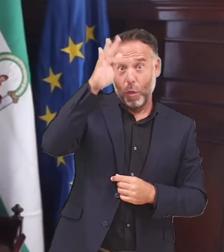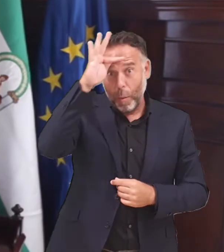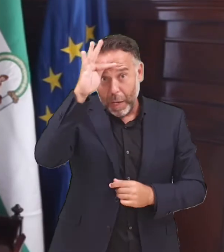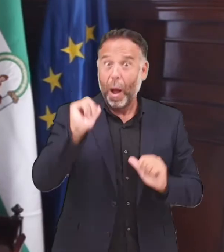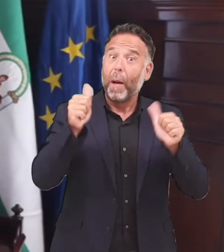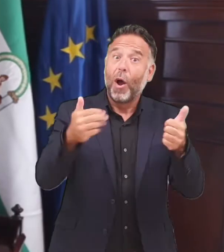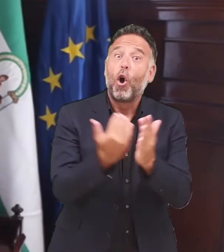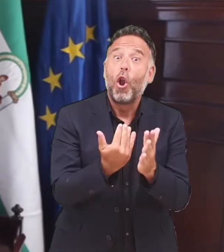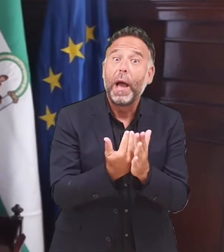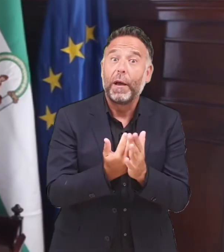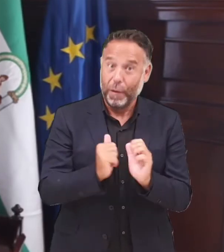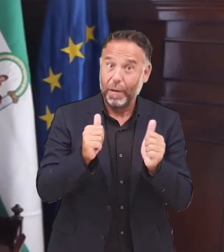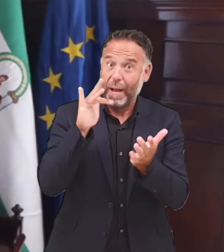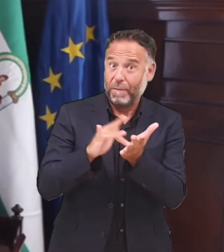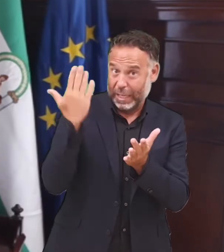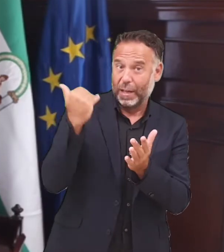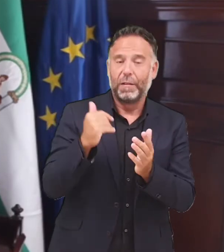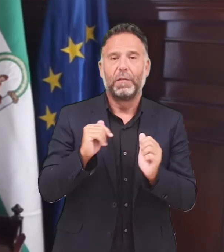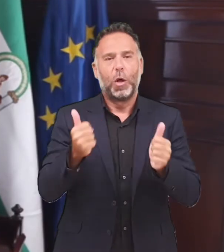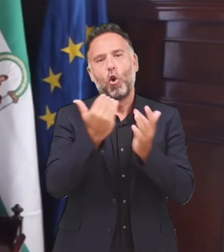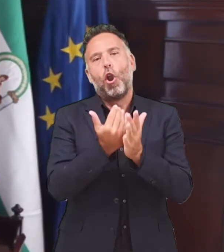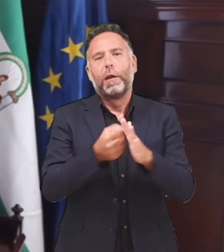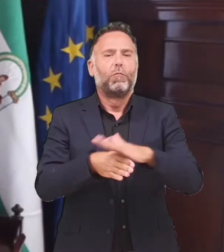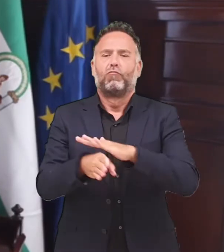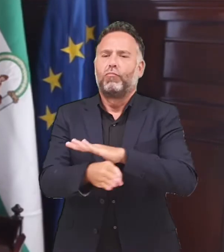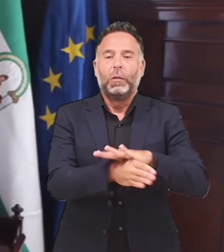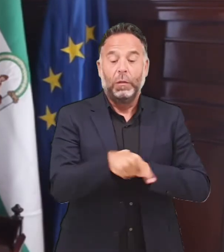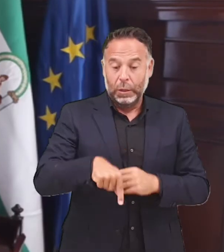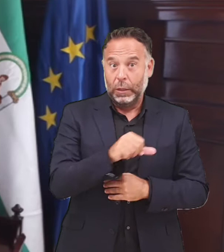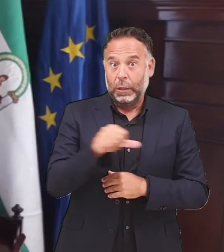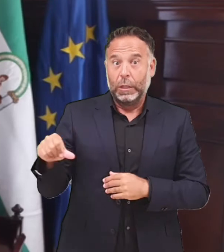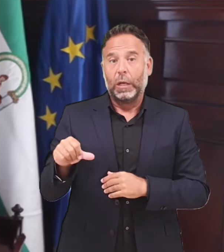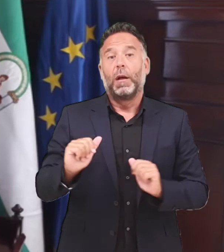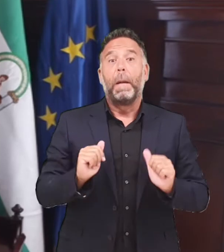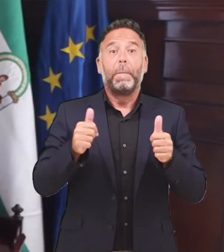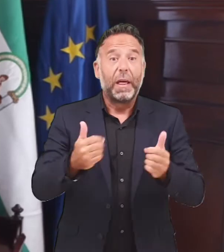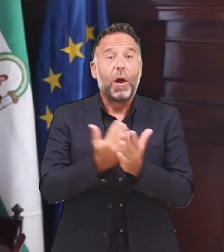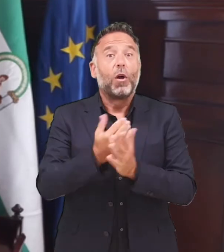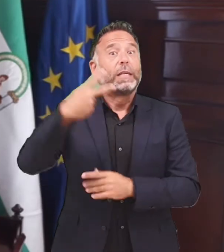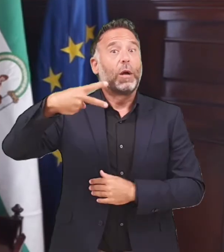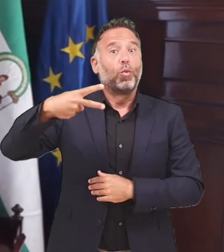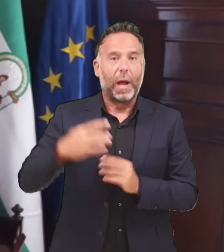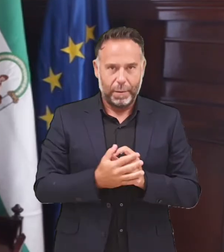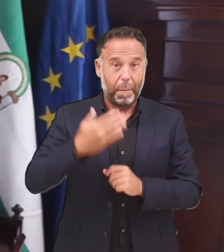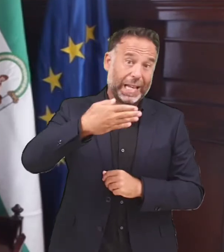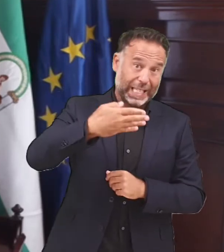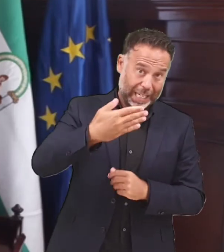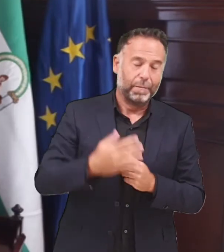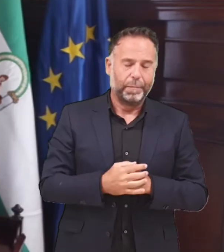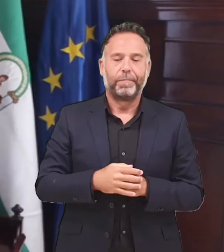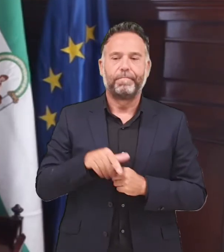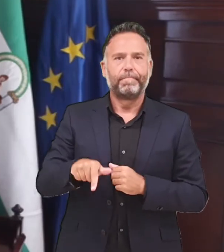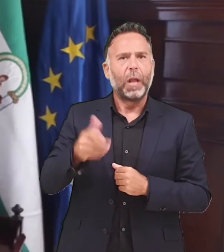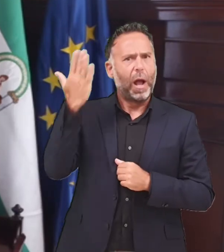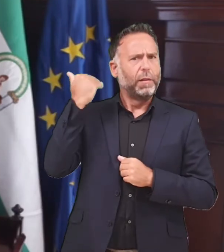comenzaba el curso, en aquella fecha acaba de comenzar primaria, en esta semana que termina ha comenzado secundaria y